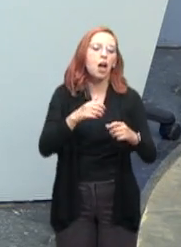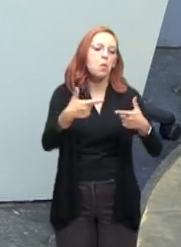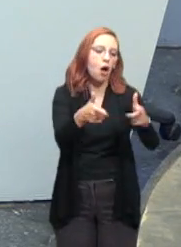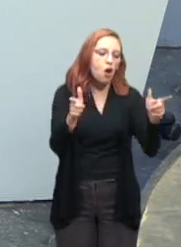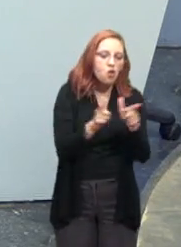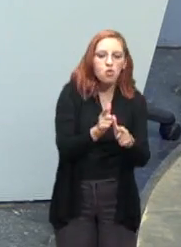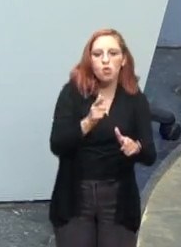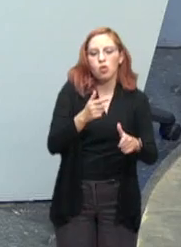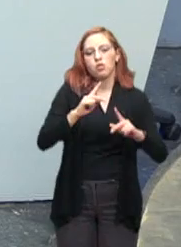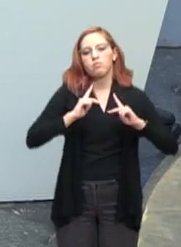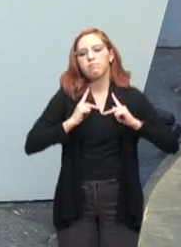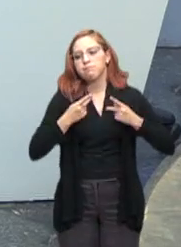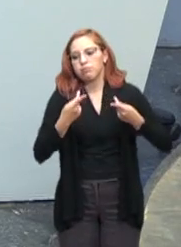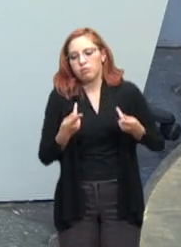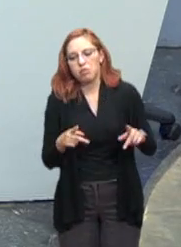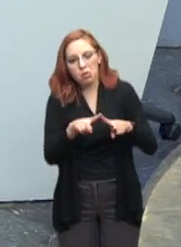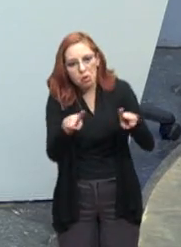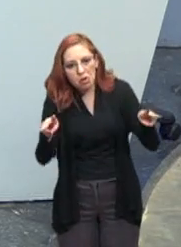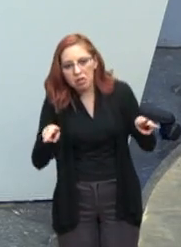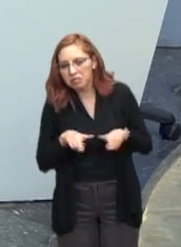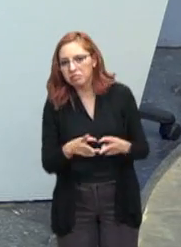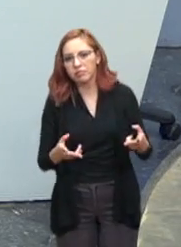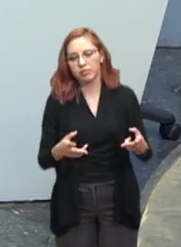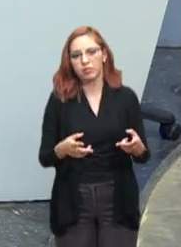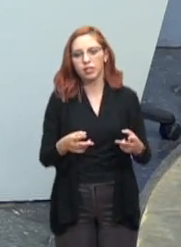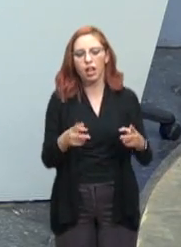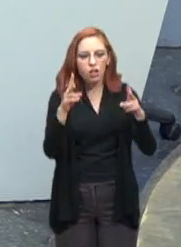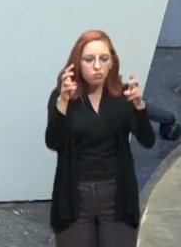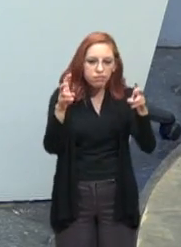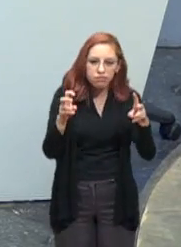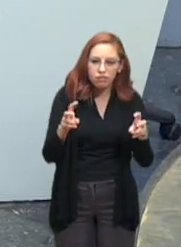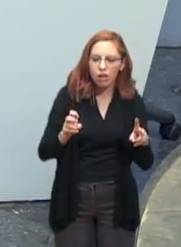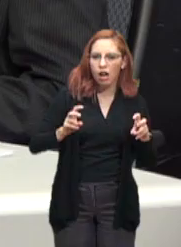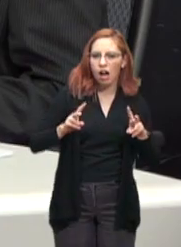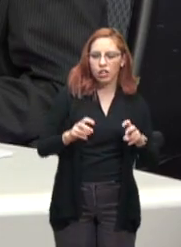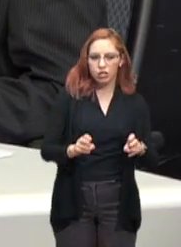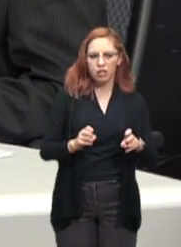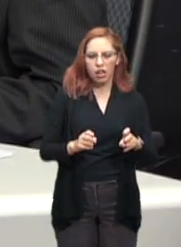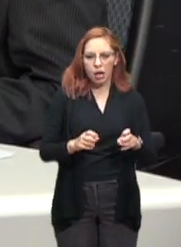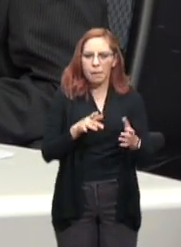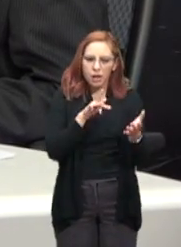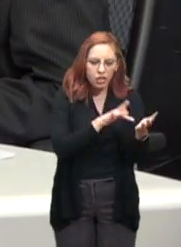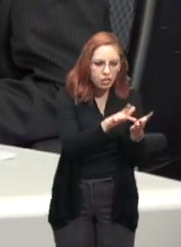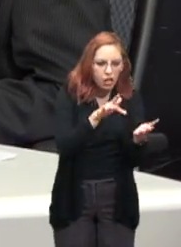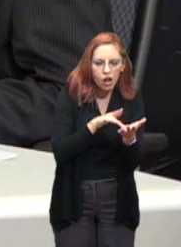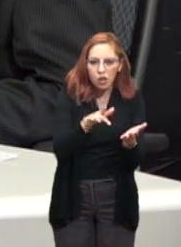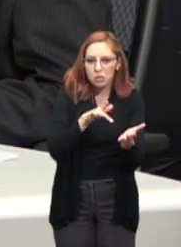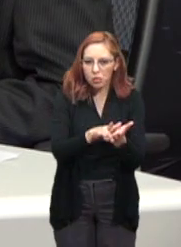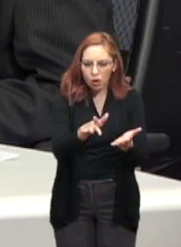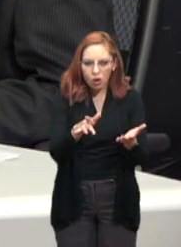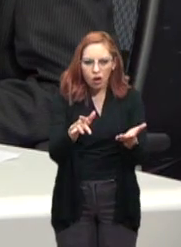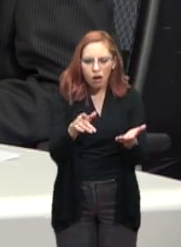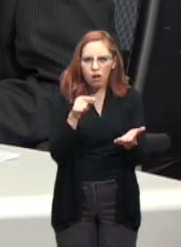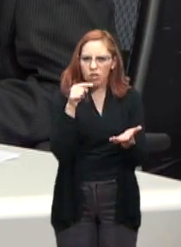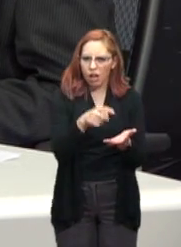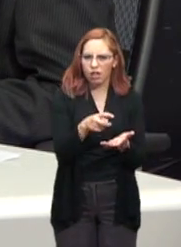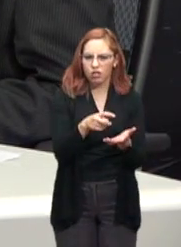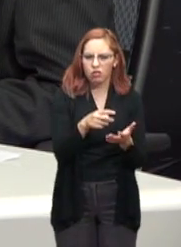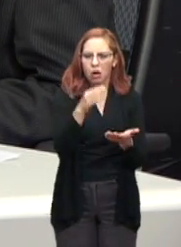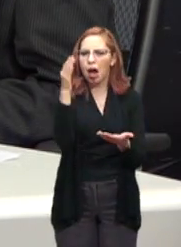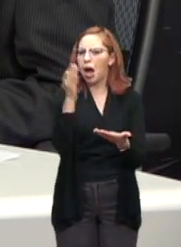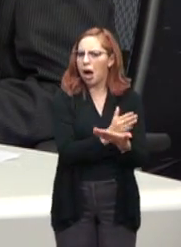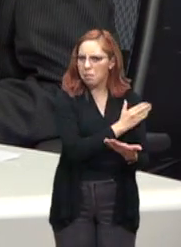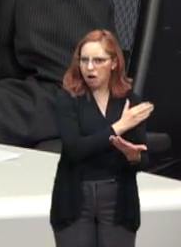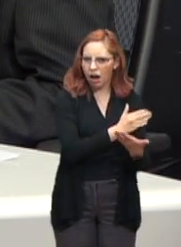que los temas que corresponden precisamente a los fideicomisos no estarán fuera de la